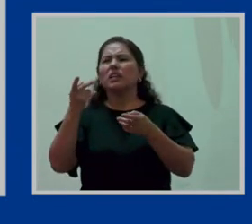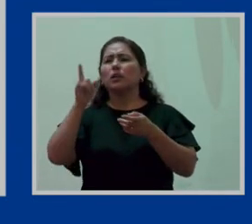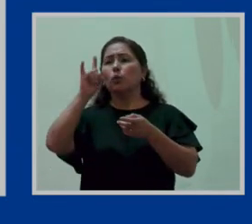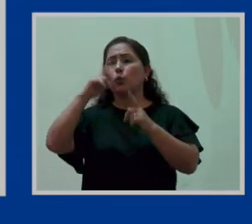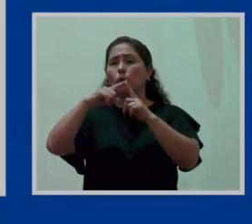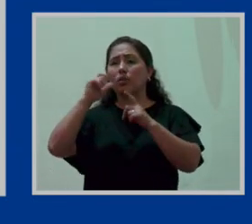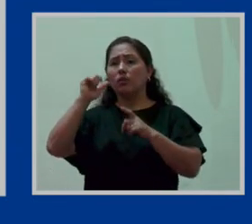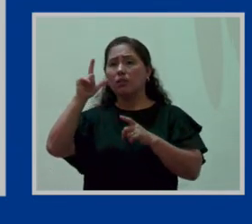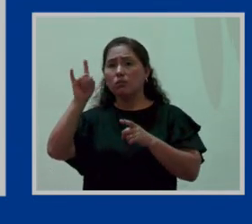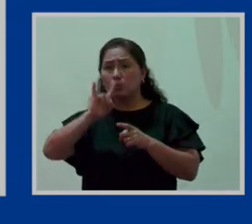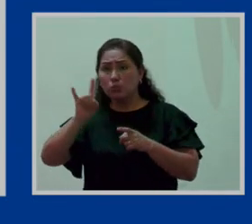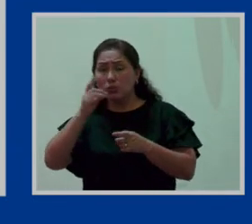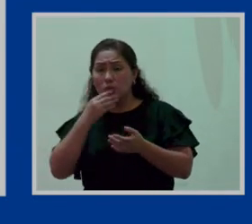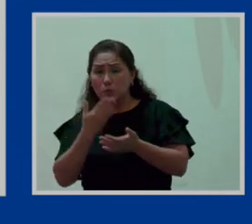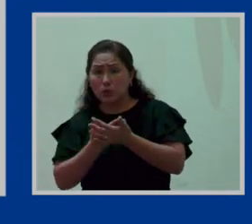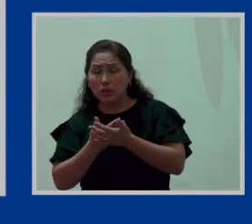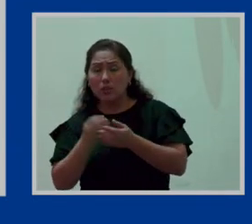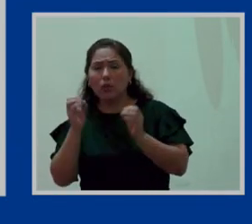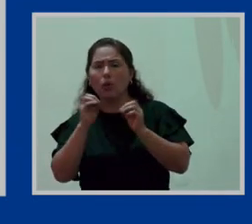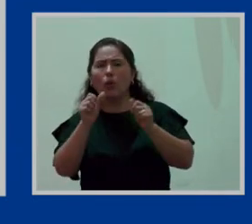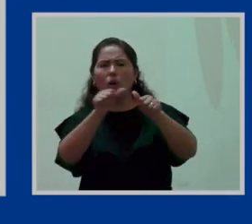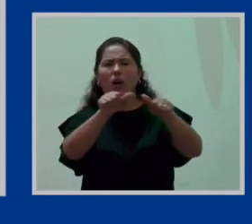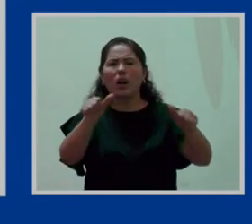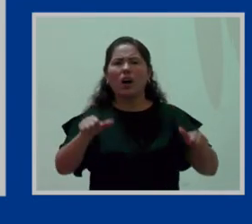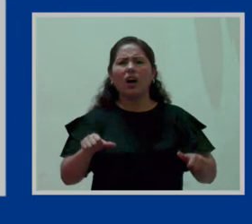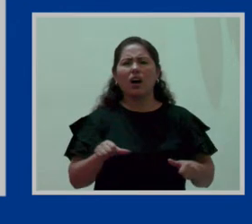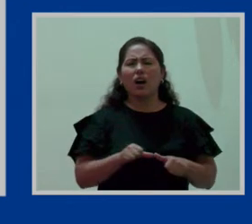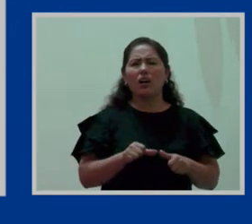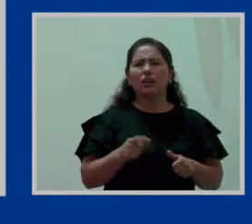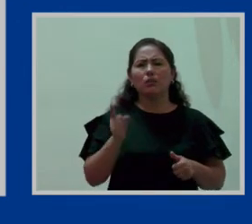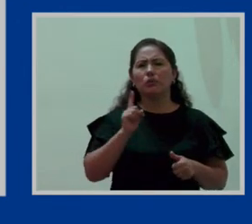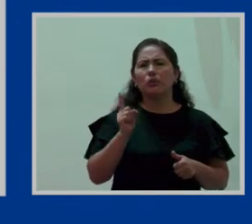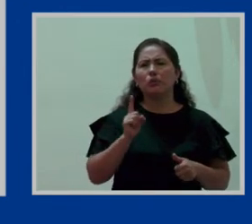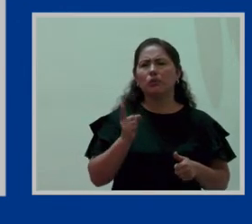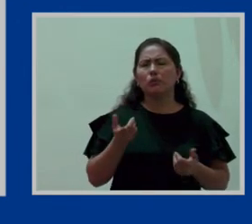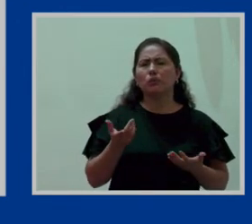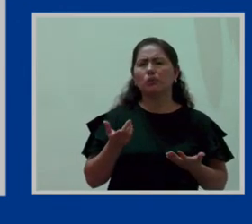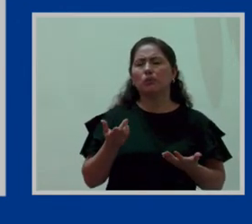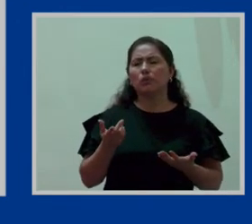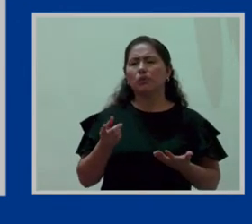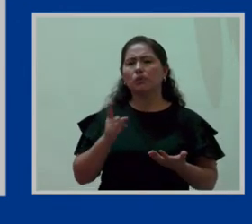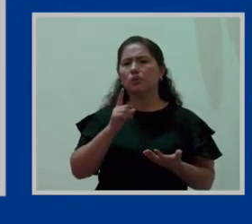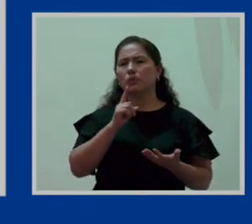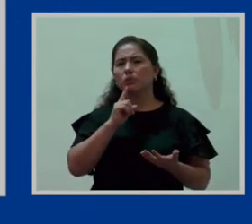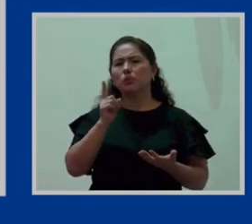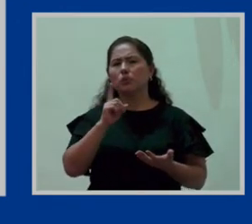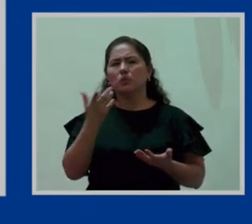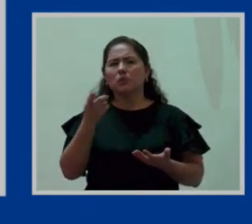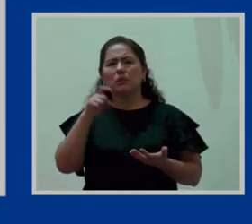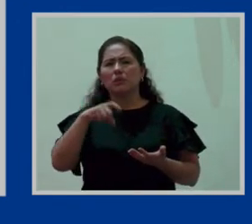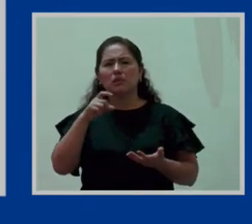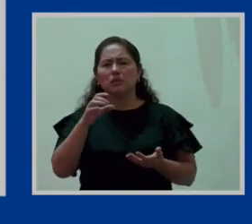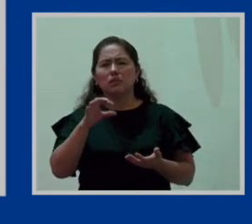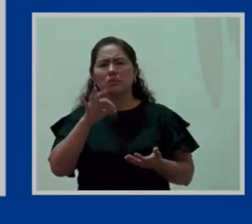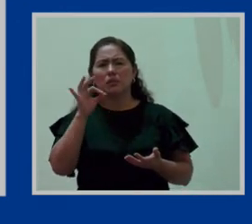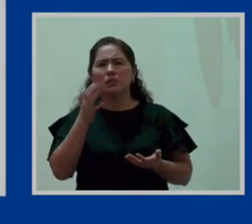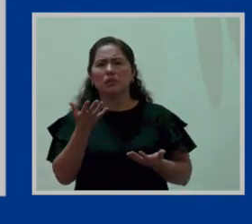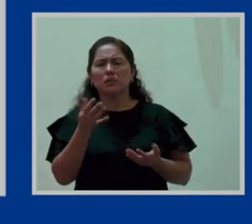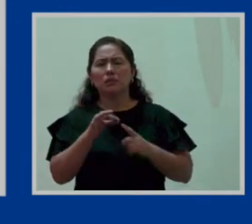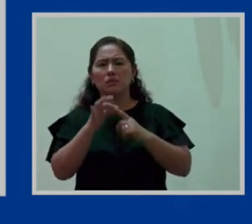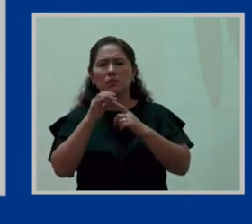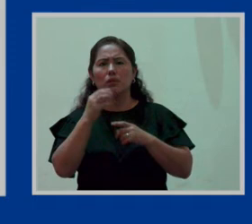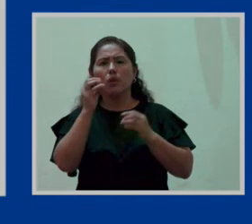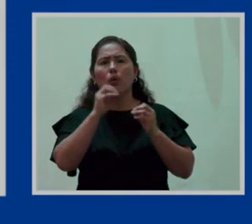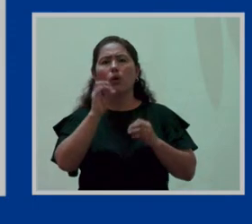o es el área que, se lo voy a decir en mi entender no especializado, o mido los